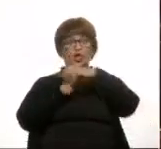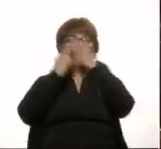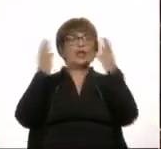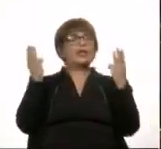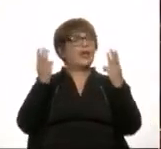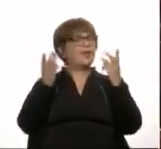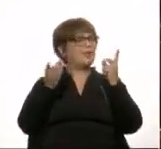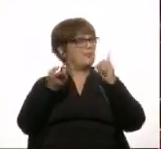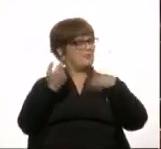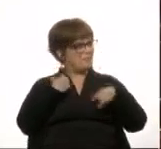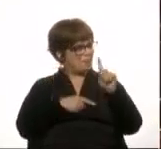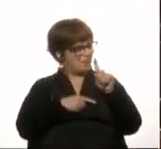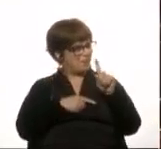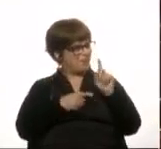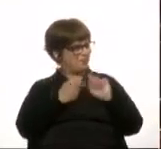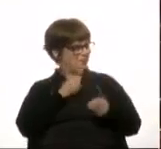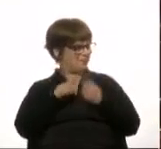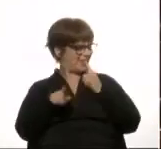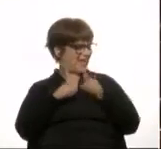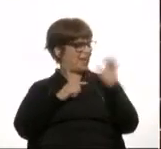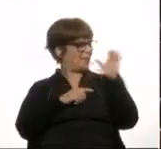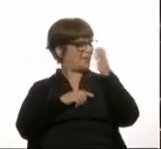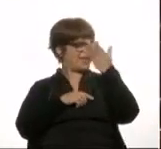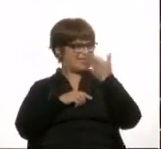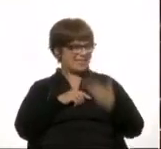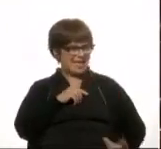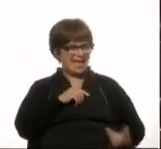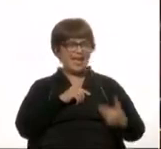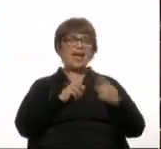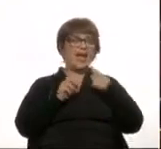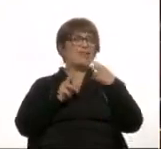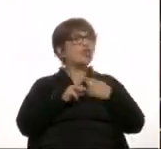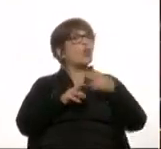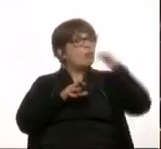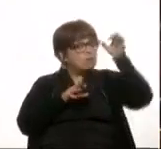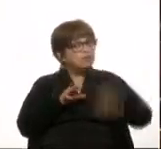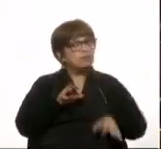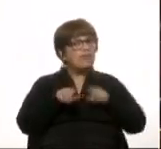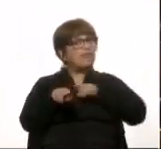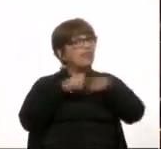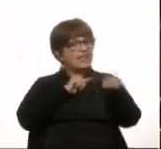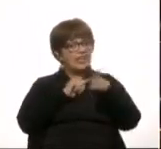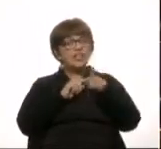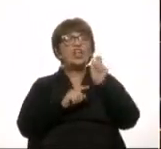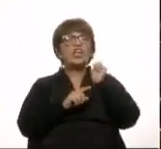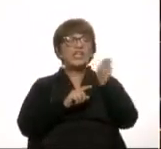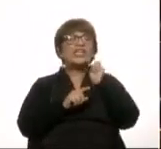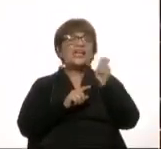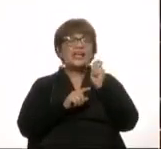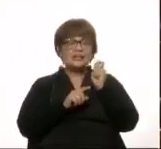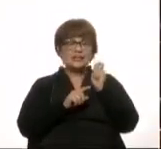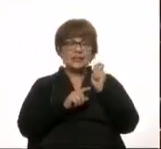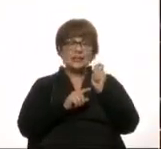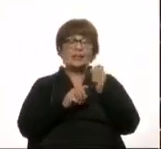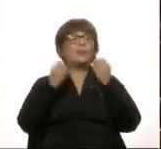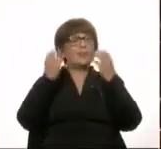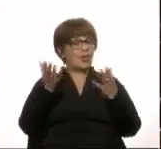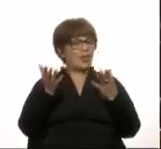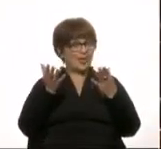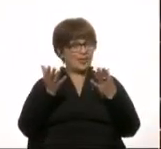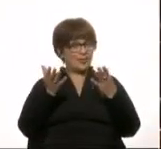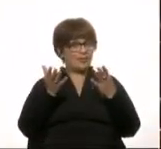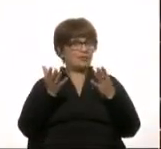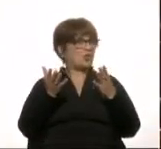Pero que nos vinculen con empresarios, vamos a los nombres y directamente a quienes, porque no